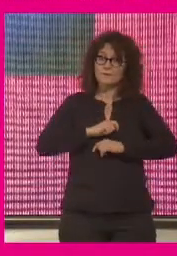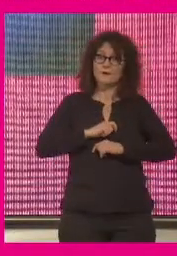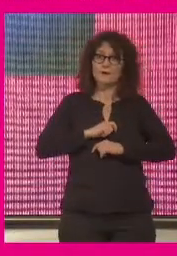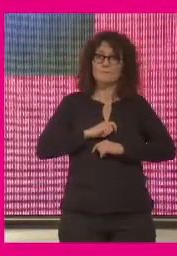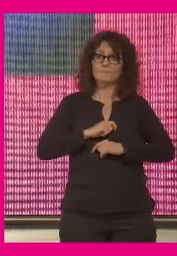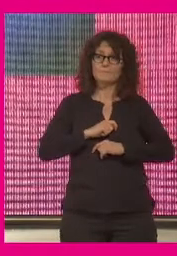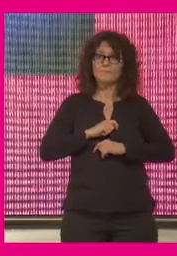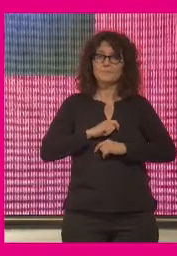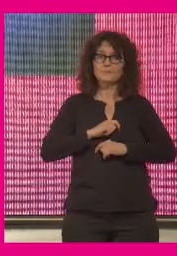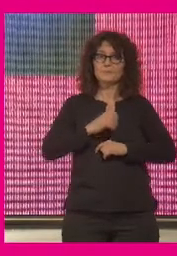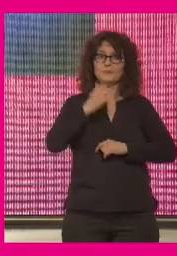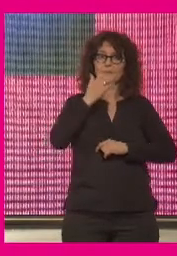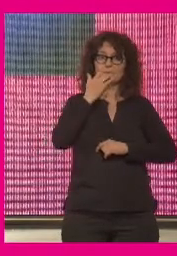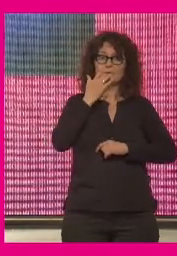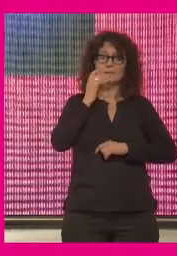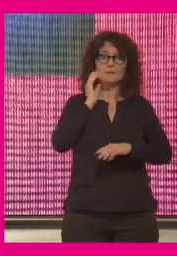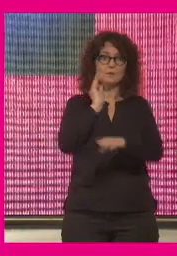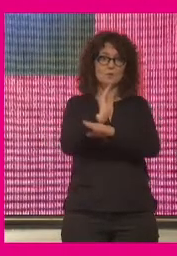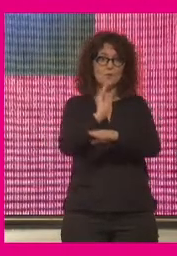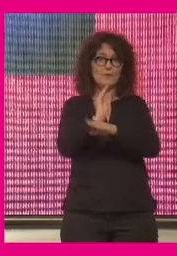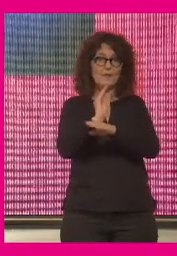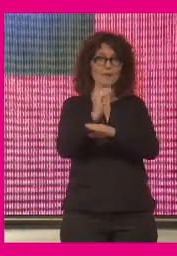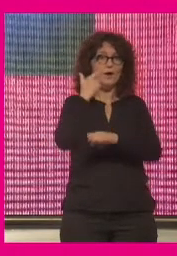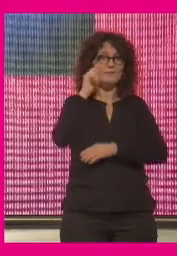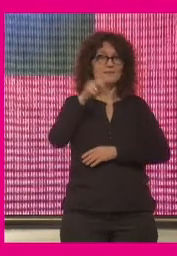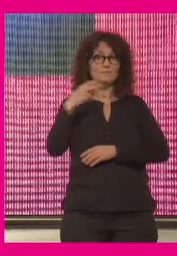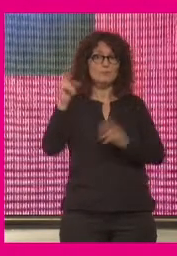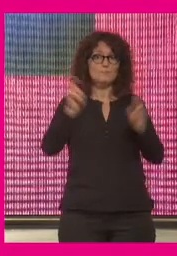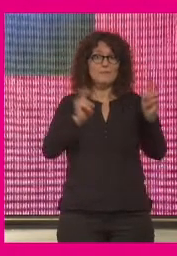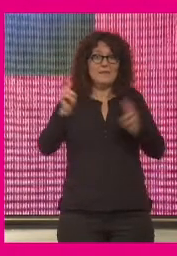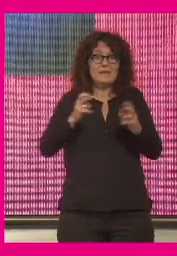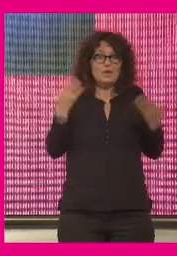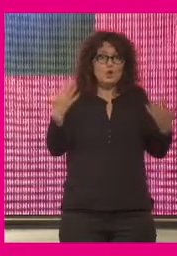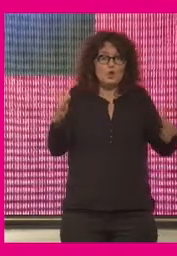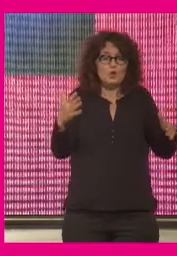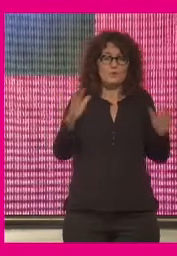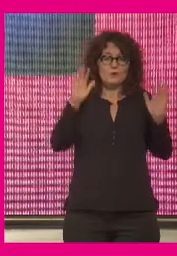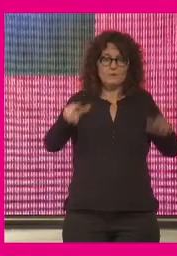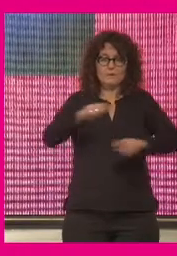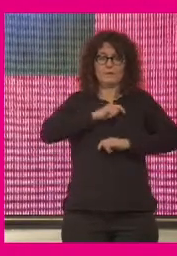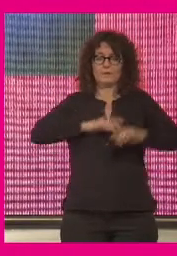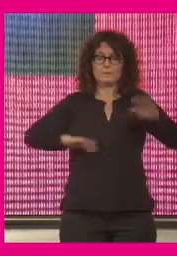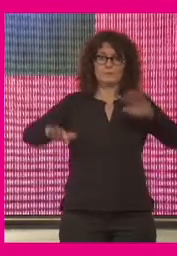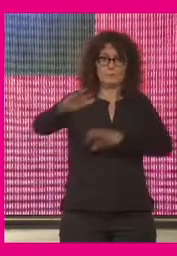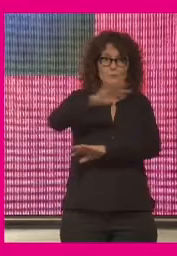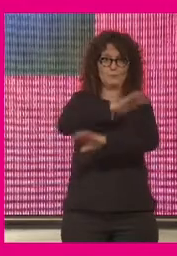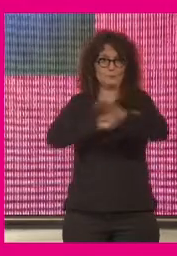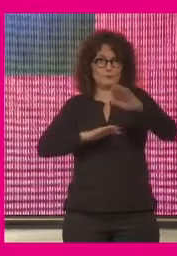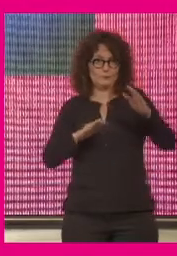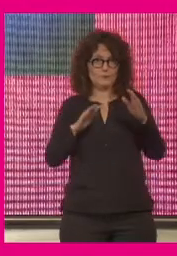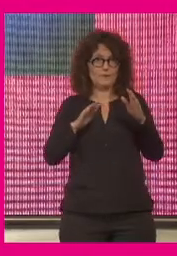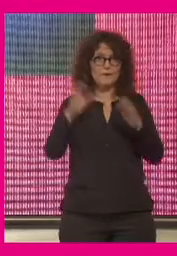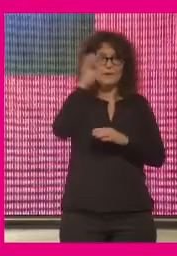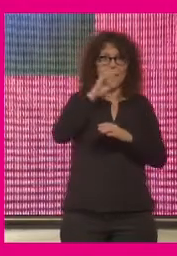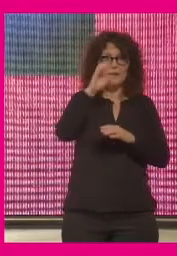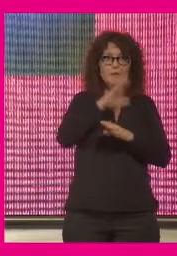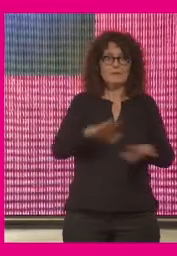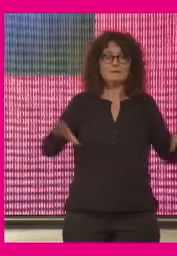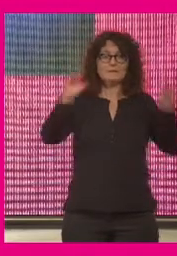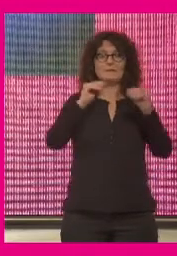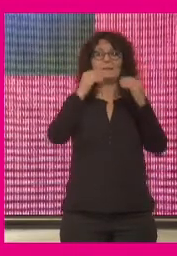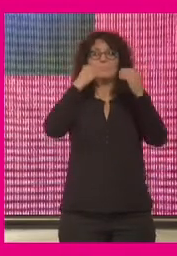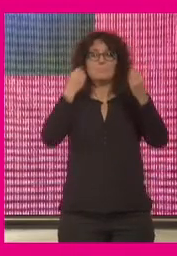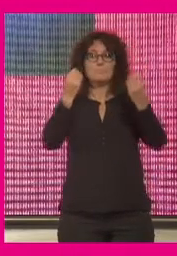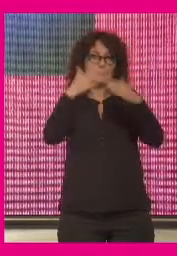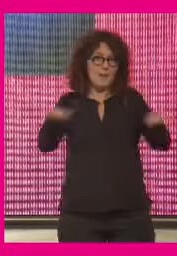si no se pone mucha atención en de dónde vienen los resultados haya una cierta confusión y se lea mal la ciencia y se piense